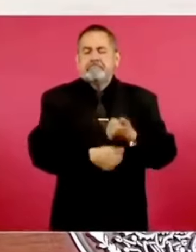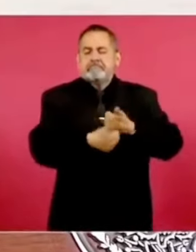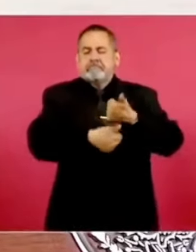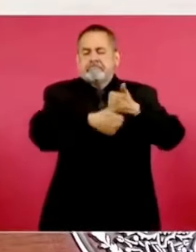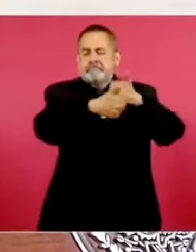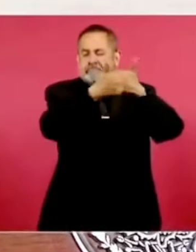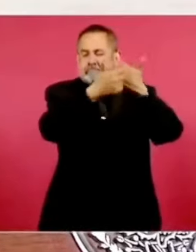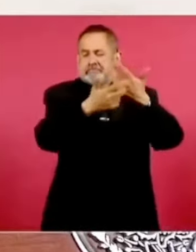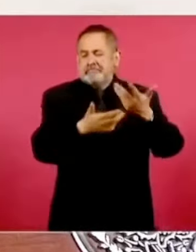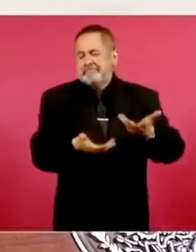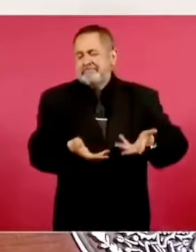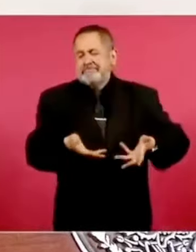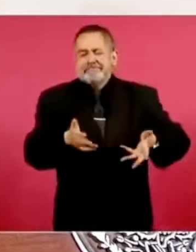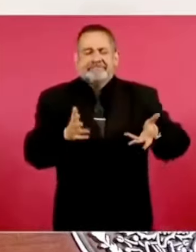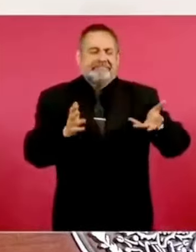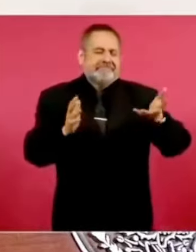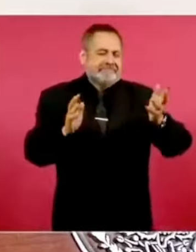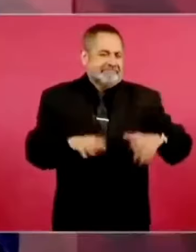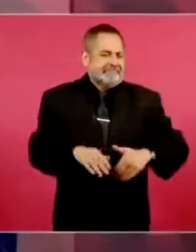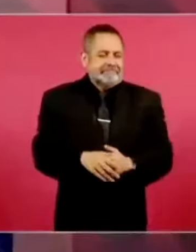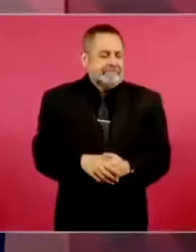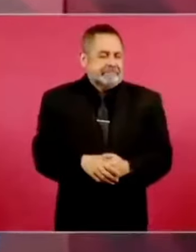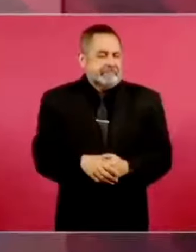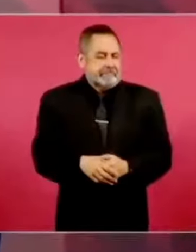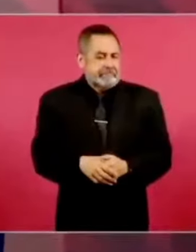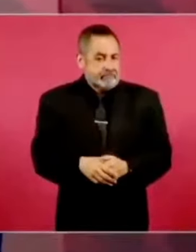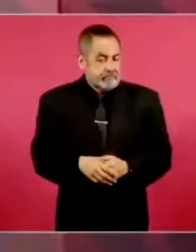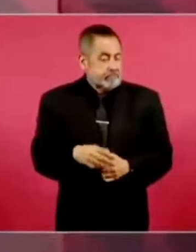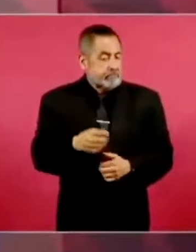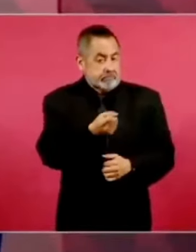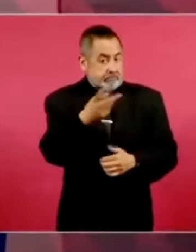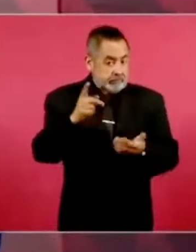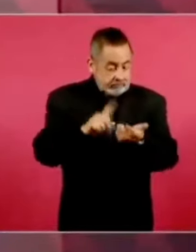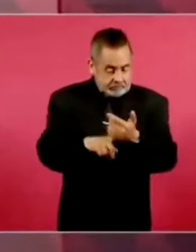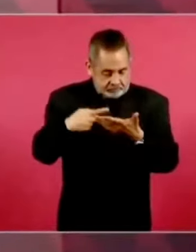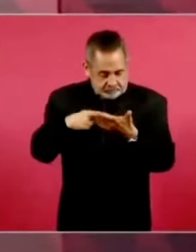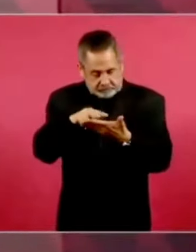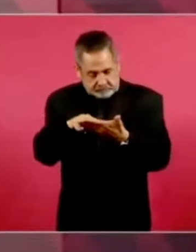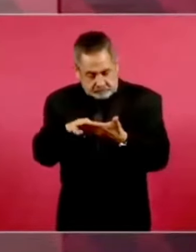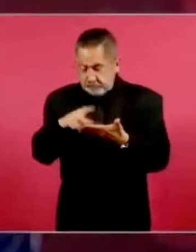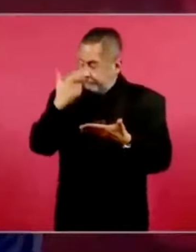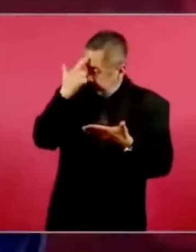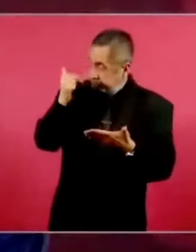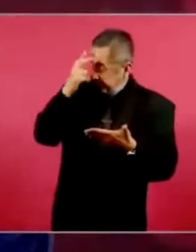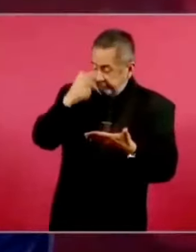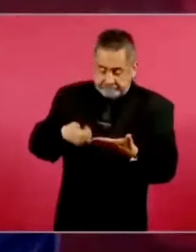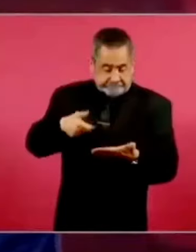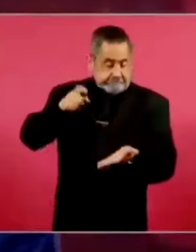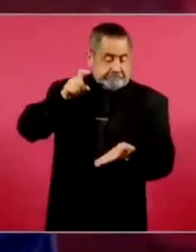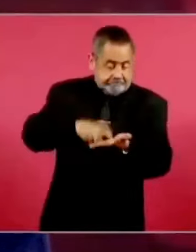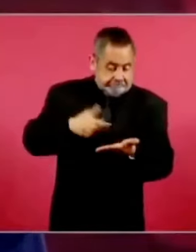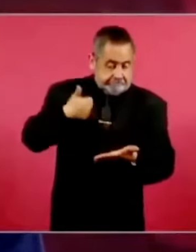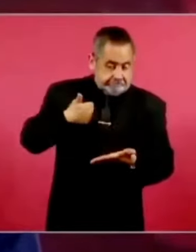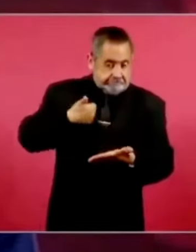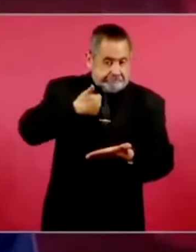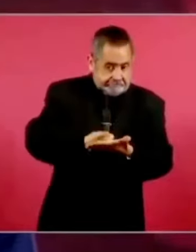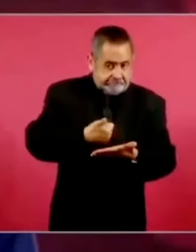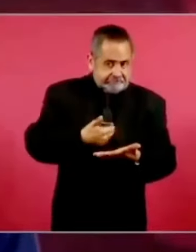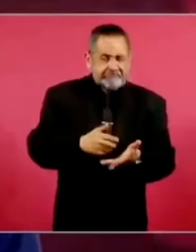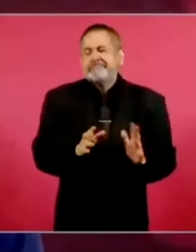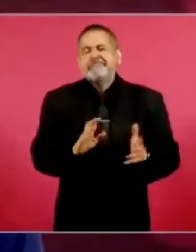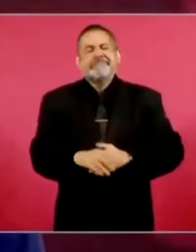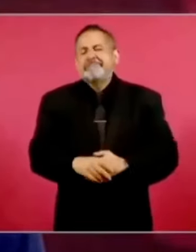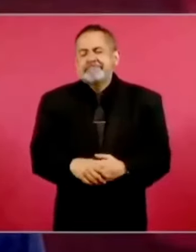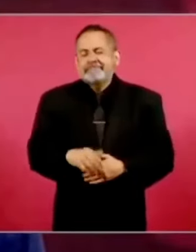reafirmando la idea de que somos